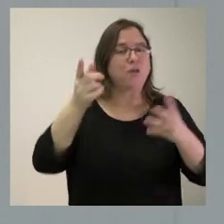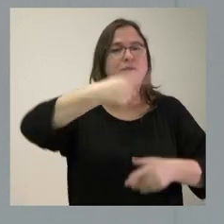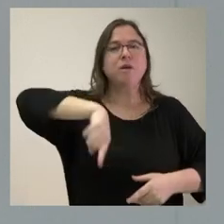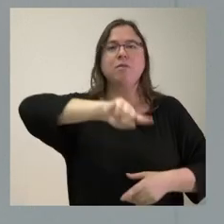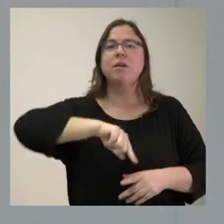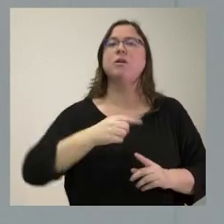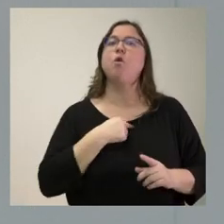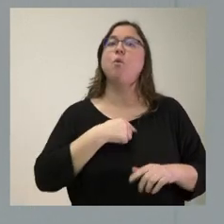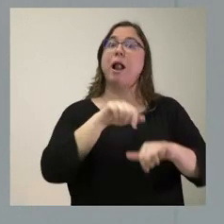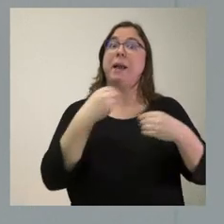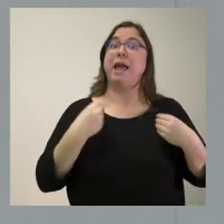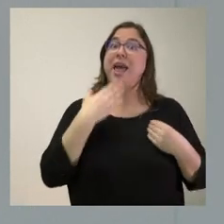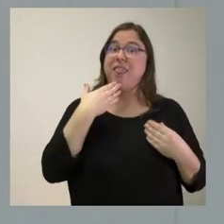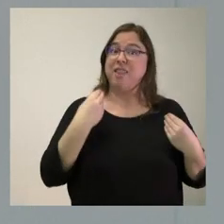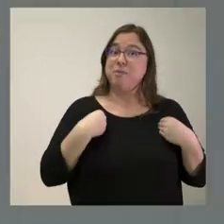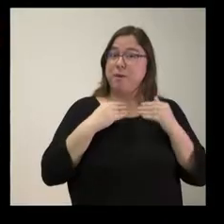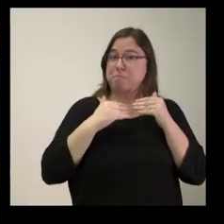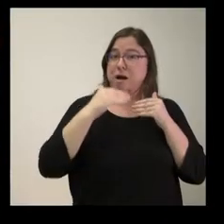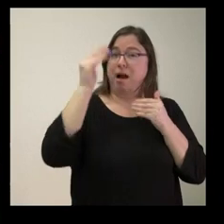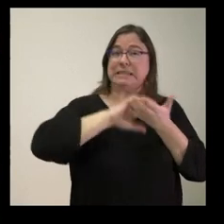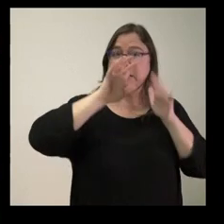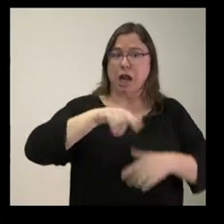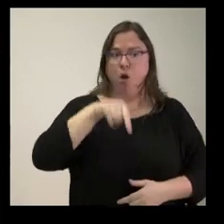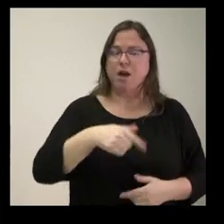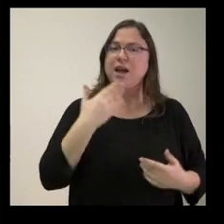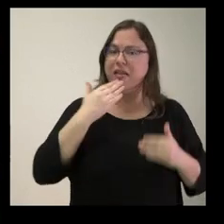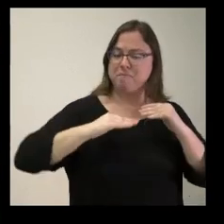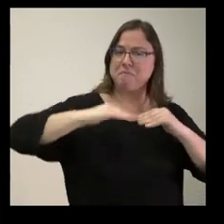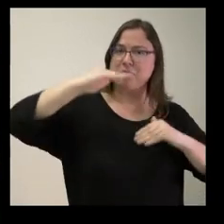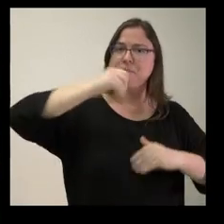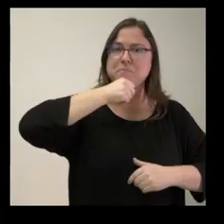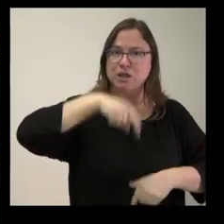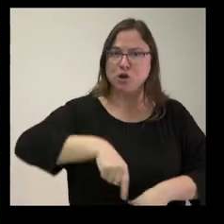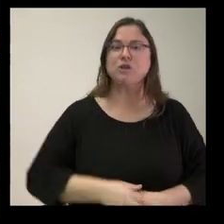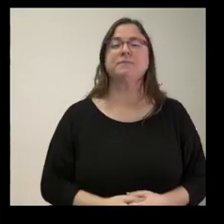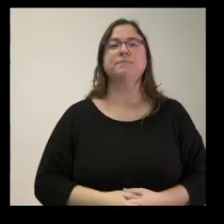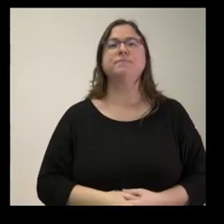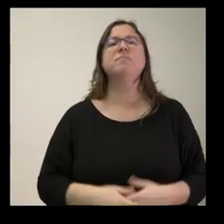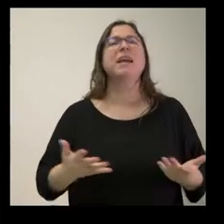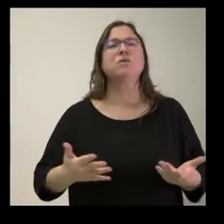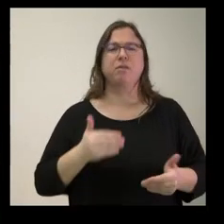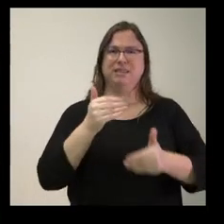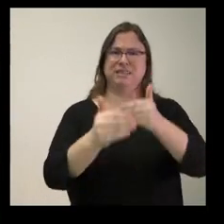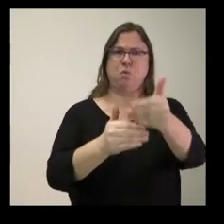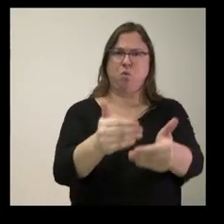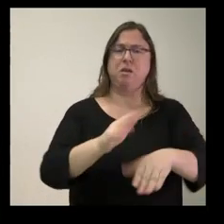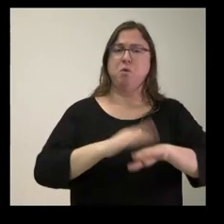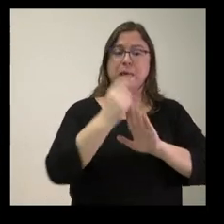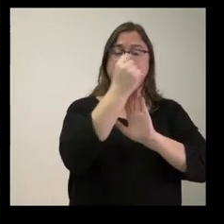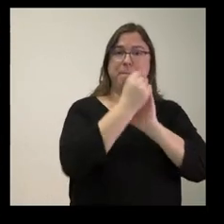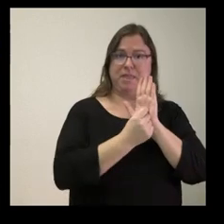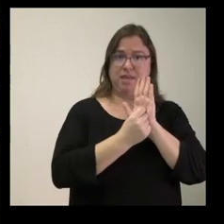elevada esperanza de vida, que es de las mayores a nivel mundial. Gracias. ¿Y la secuencia, perdón, la secuencia, entonces, por la cual estas medidas